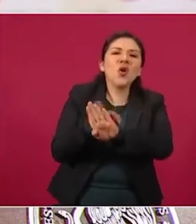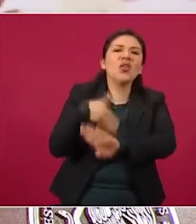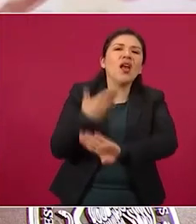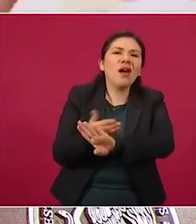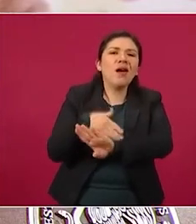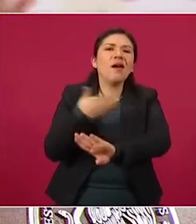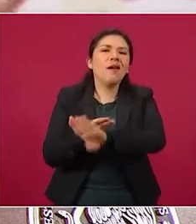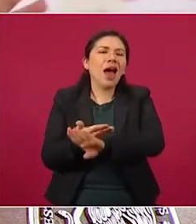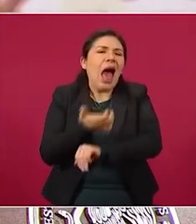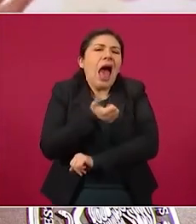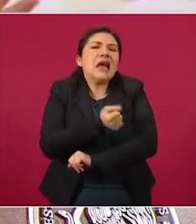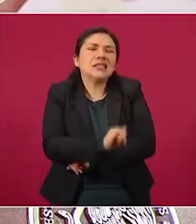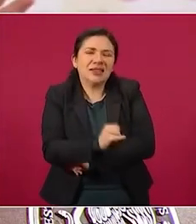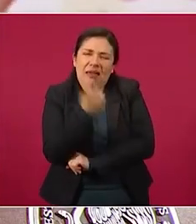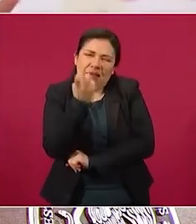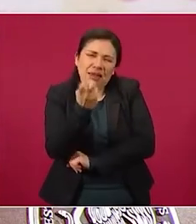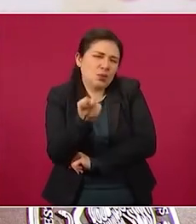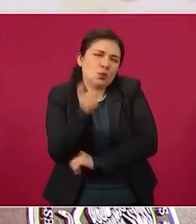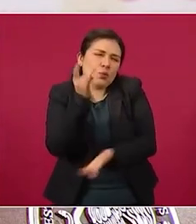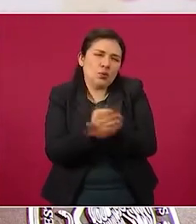Entonces, eso es lo que quería